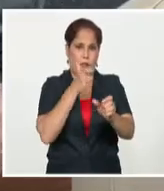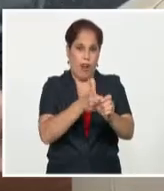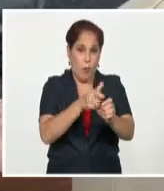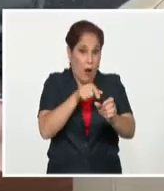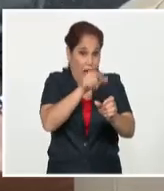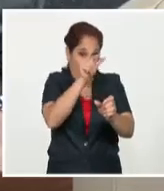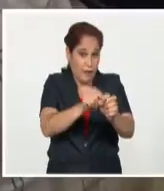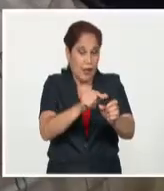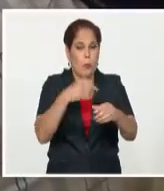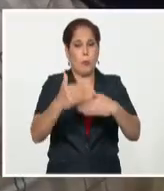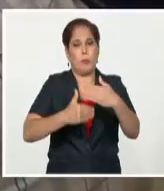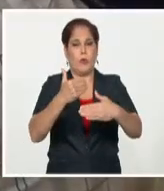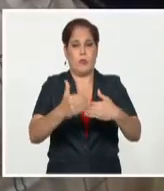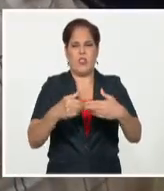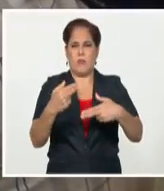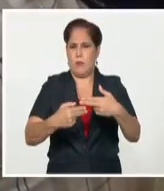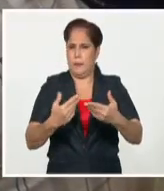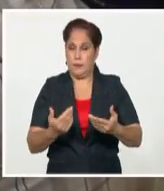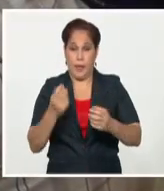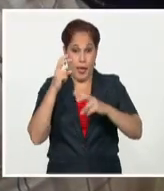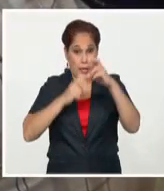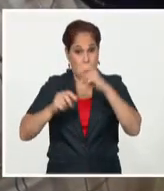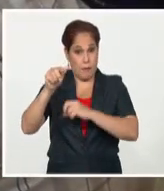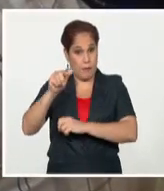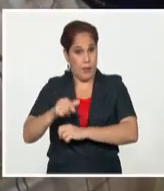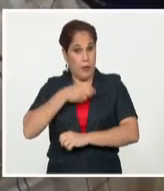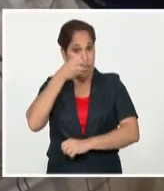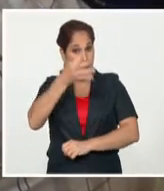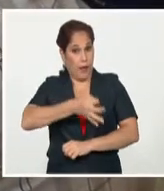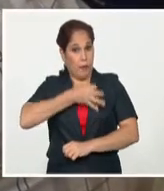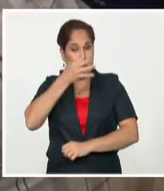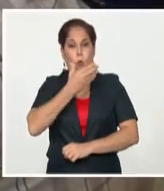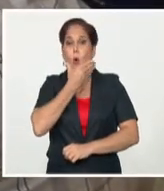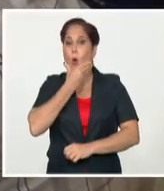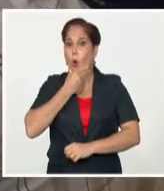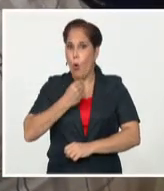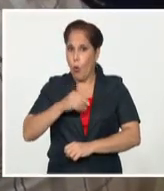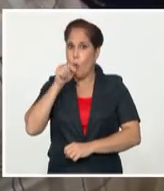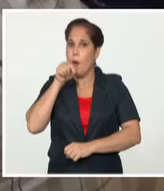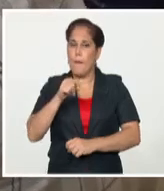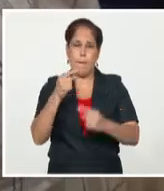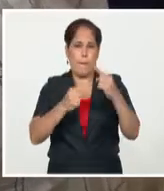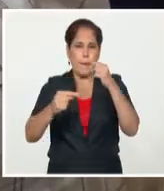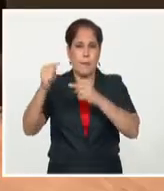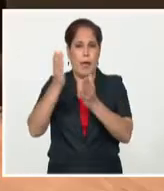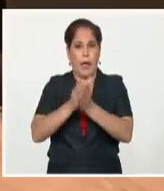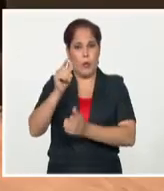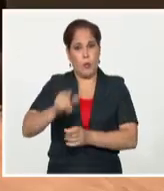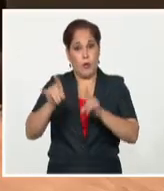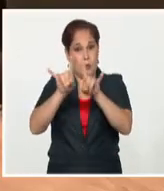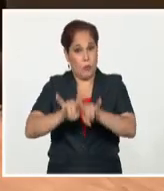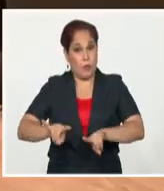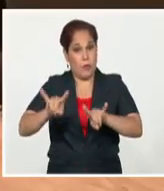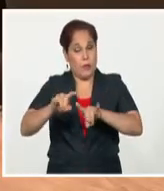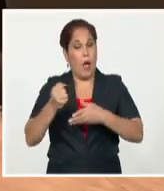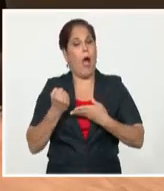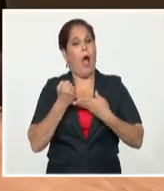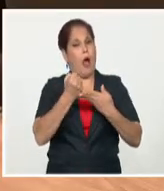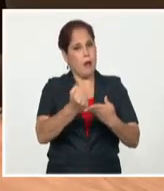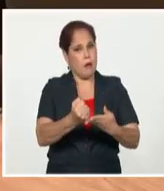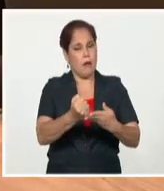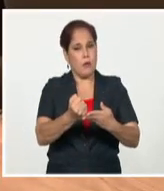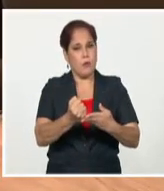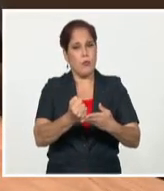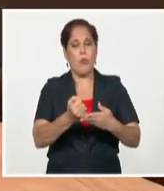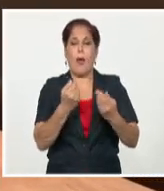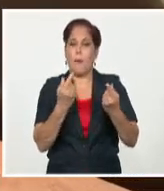que realmente tener un proceso de ejecución. El investigador destacó el papel que los jóvenes, en particular los estudiantes universitarios, han jugado en